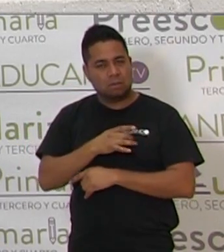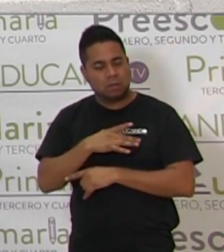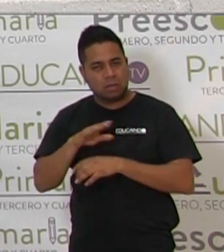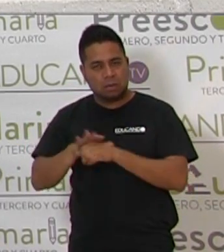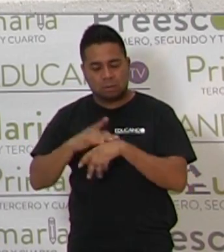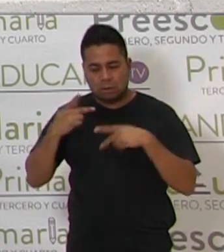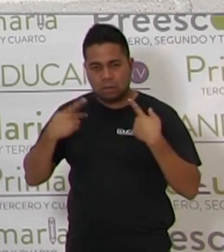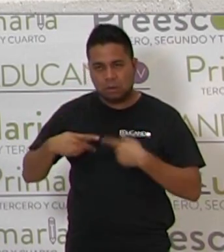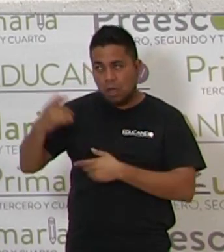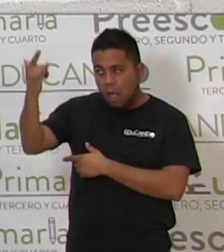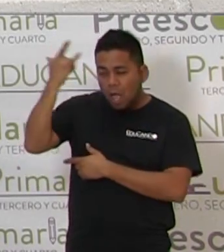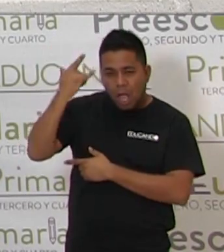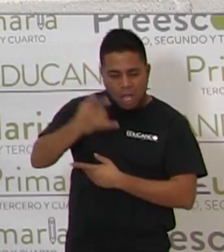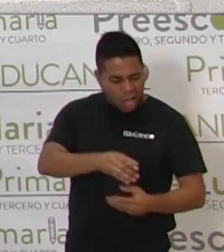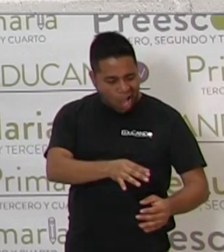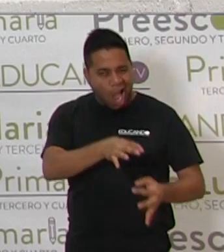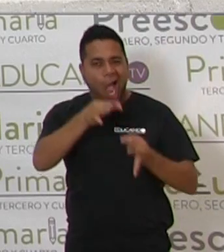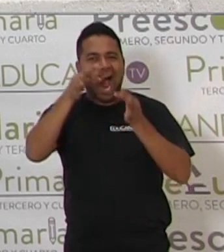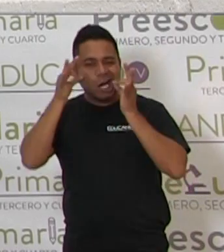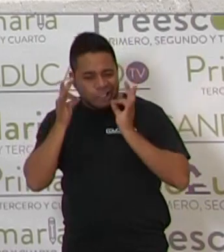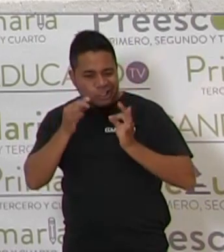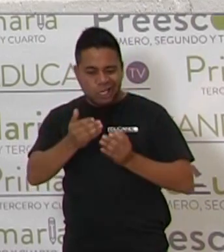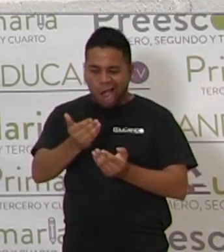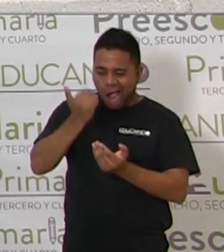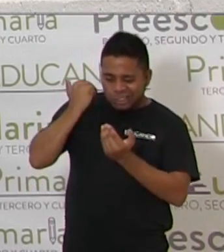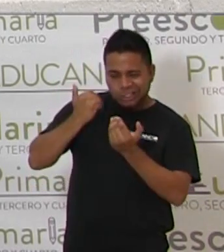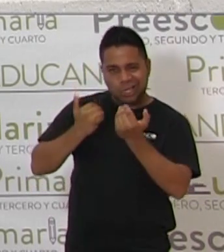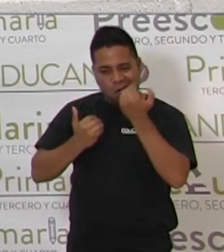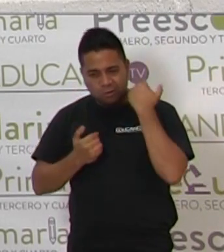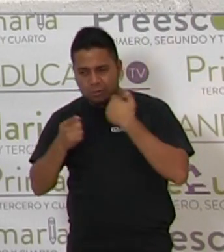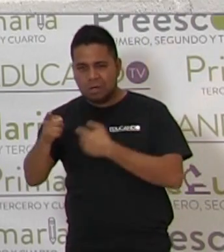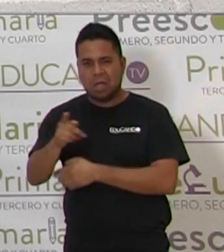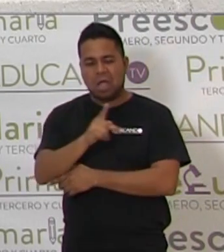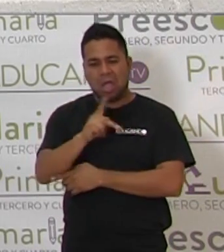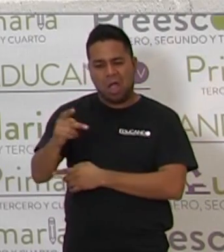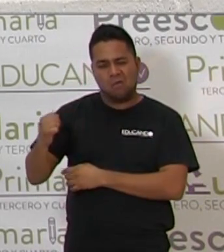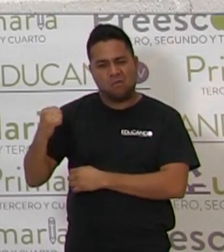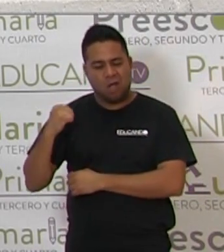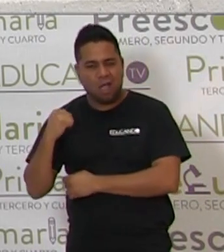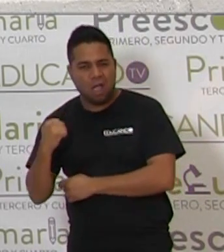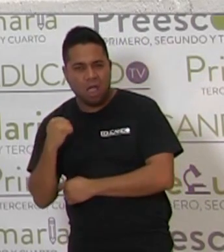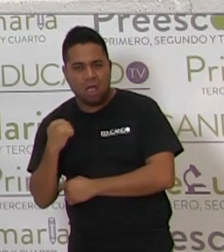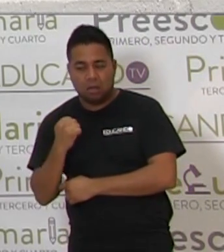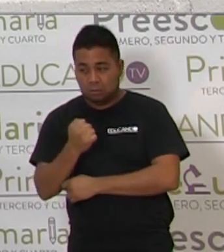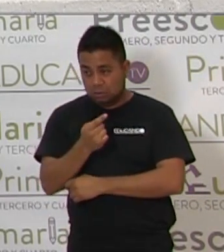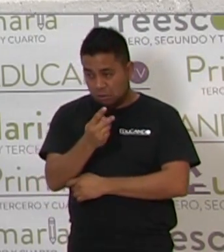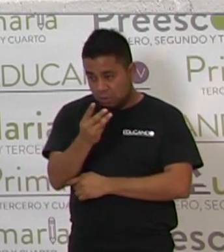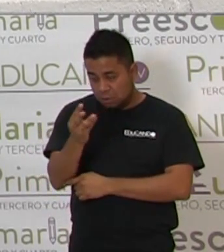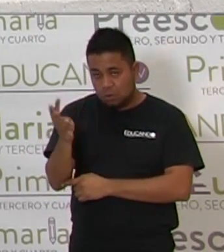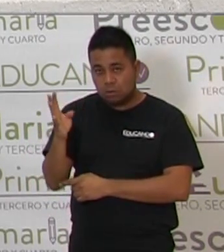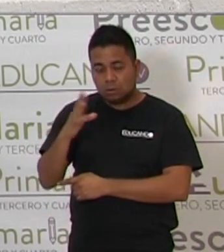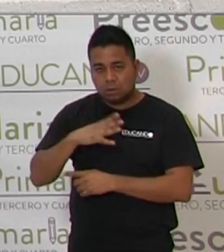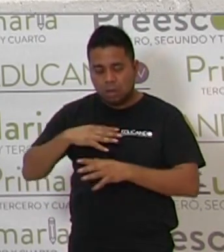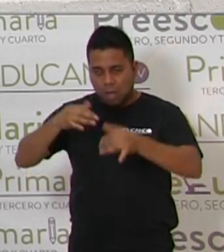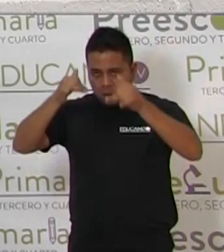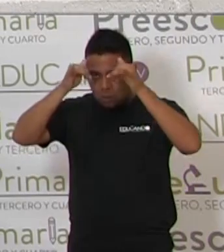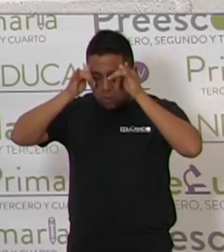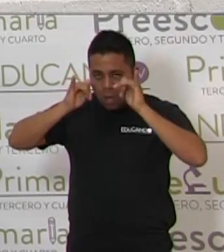por los gigantes que dominaban la tierra. Algunos tenían